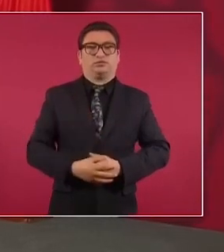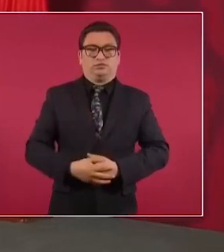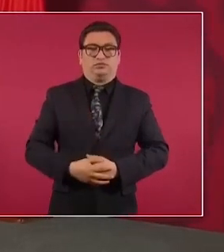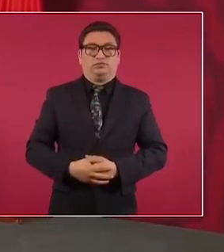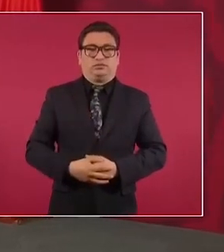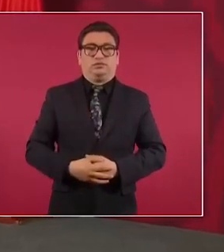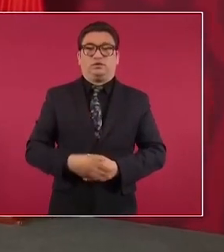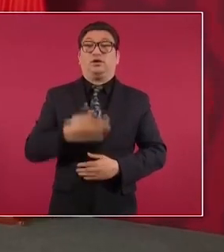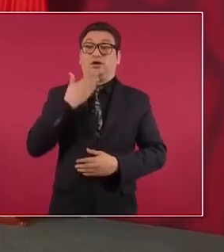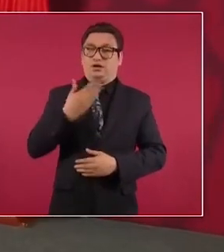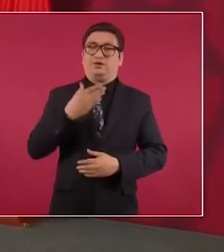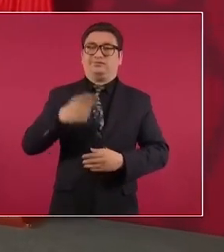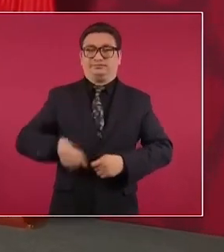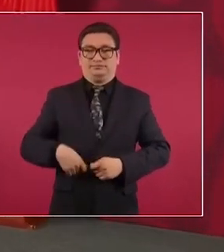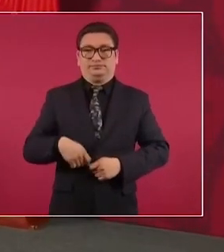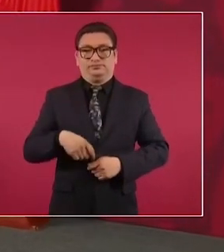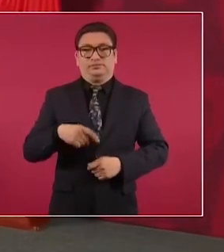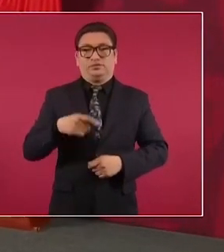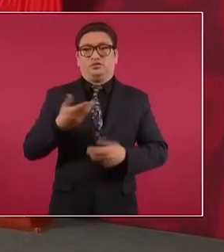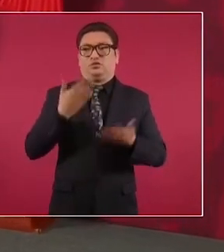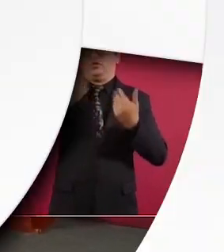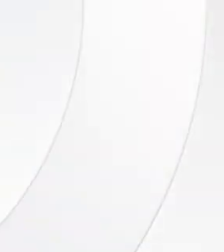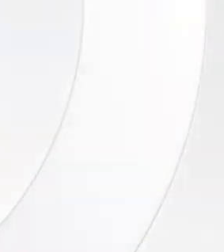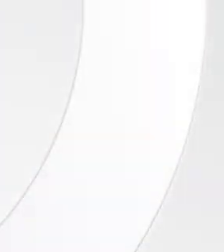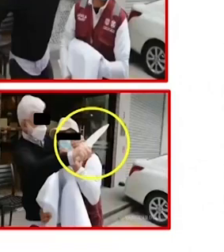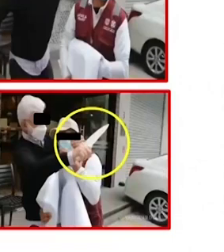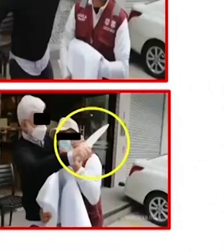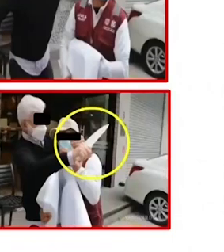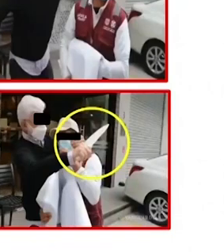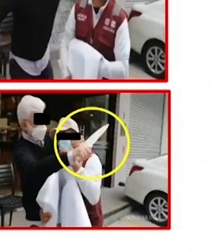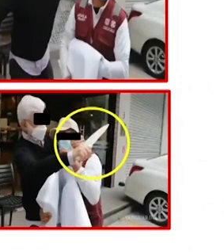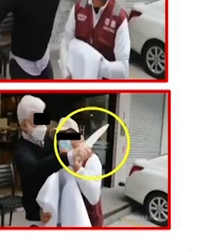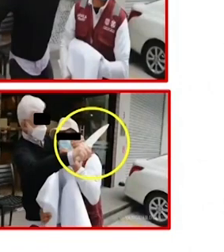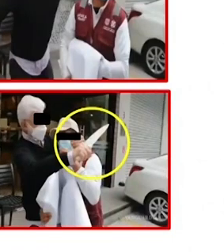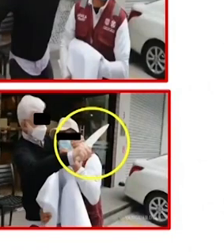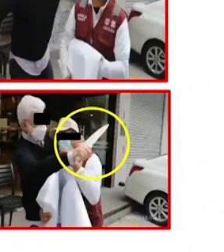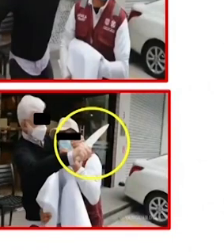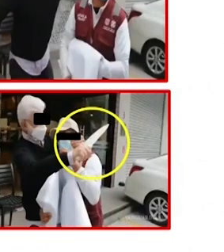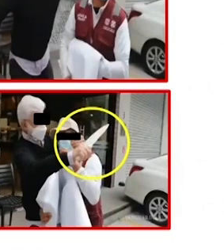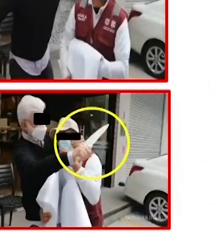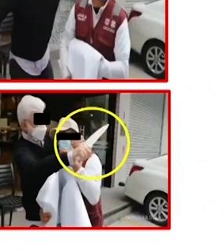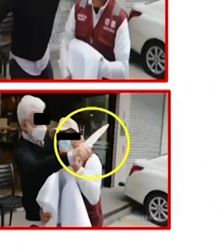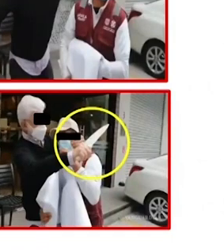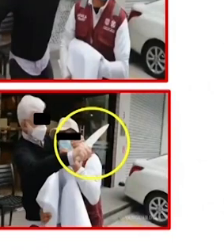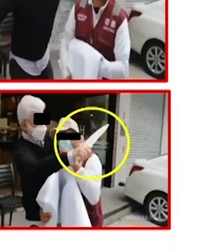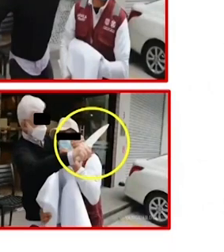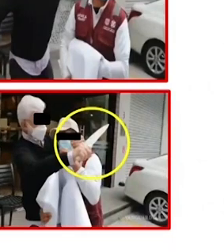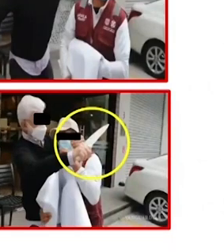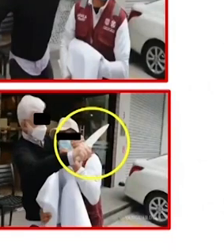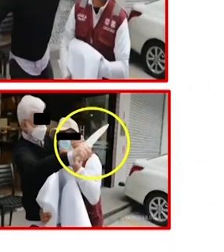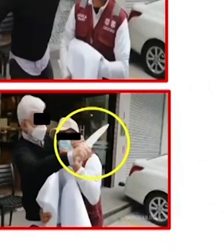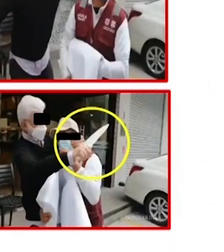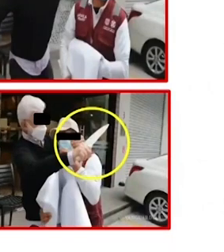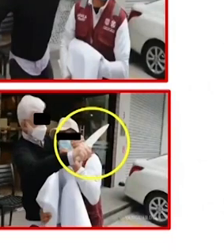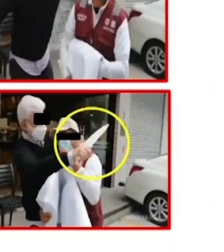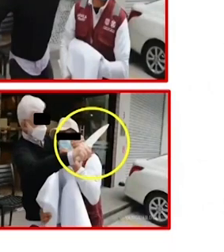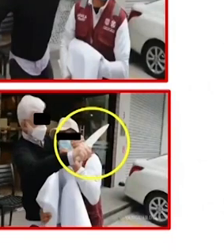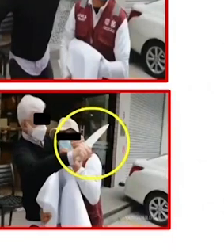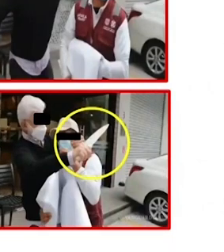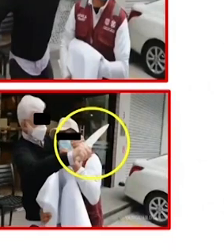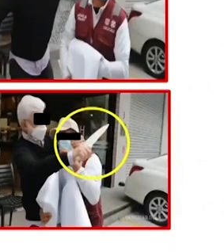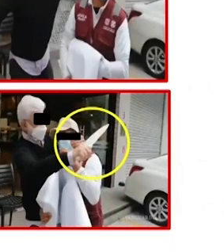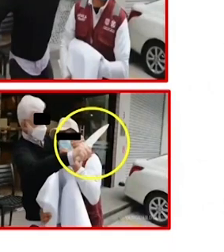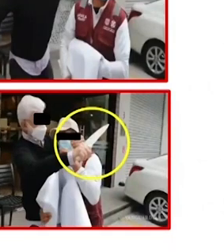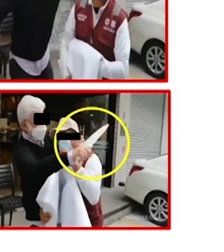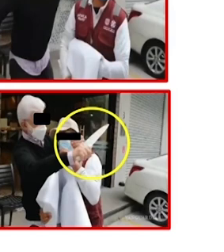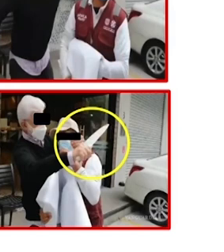pero no hay no hay ningún problema la Fiscalía General de Justicia de la Ciudad de México informa